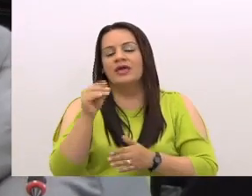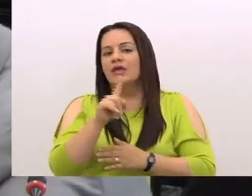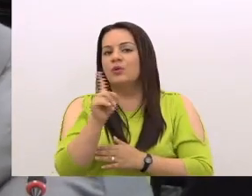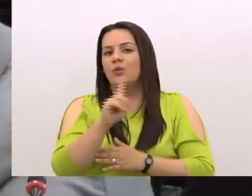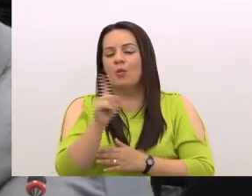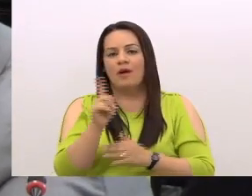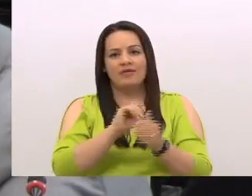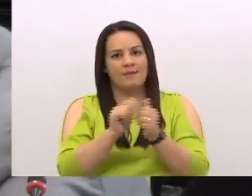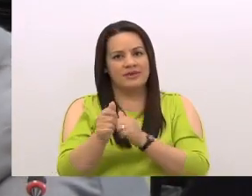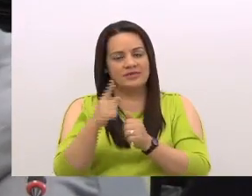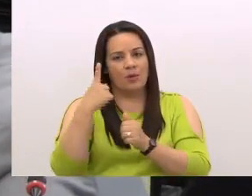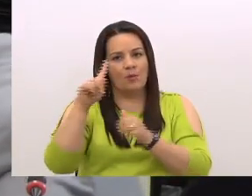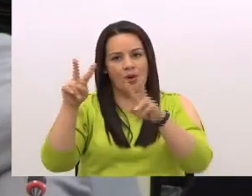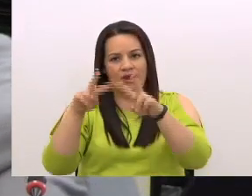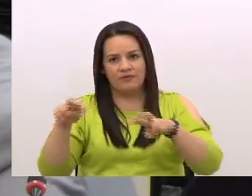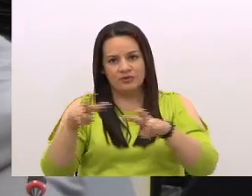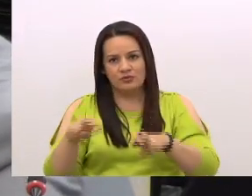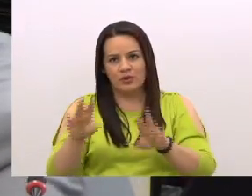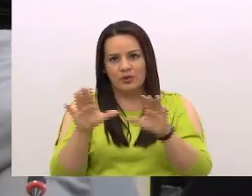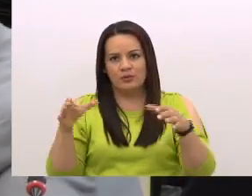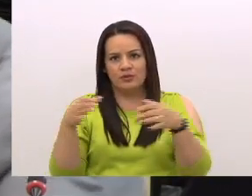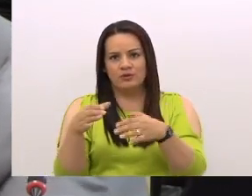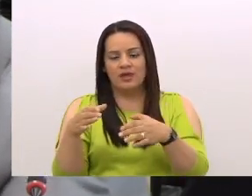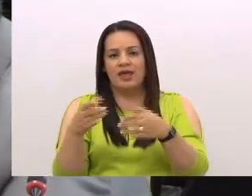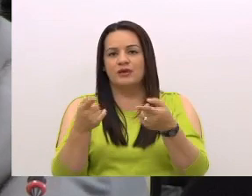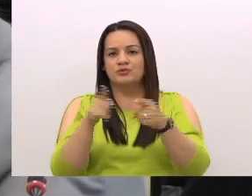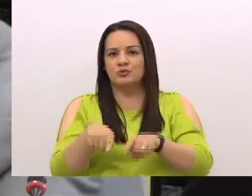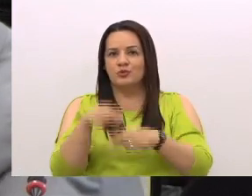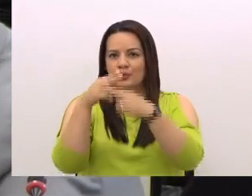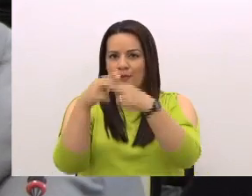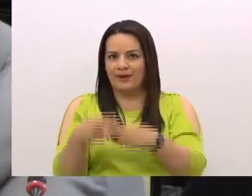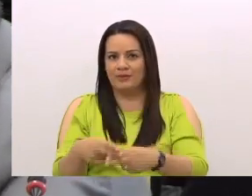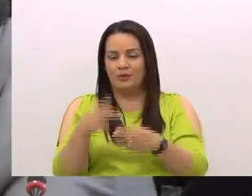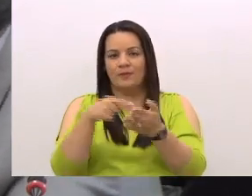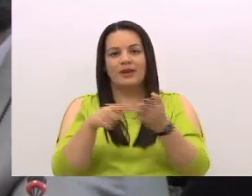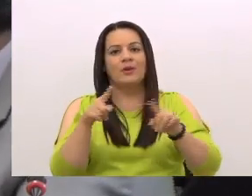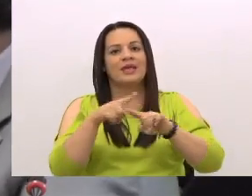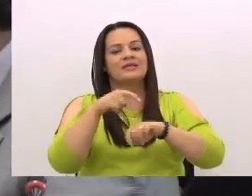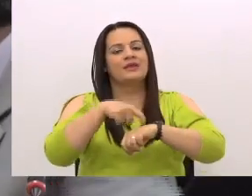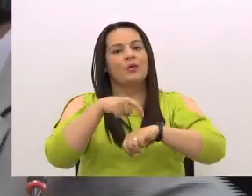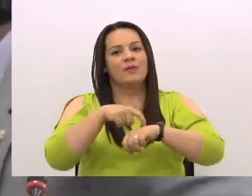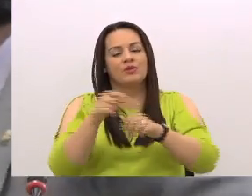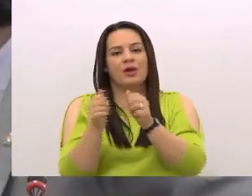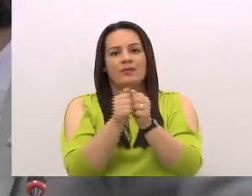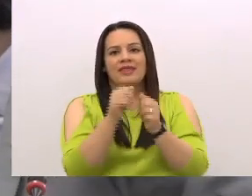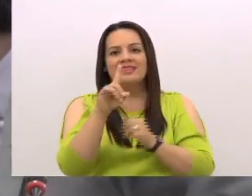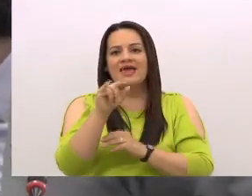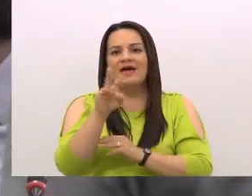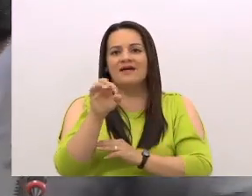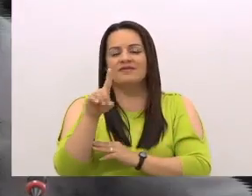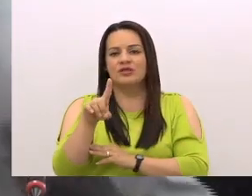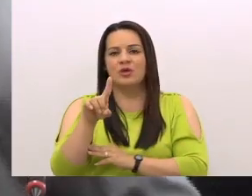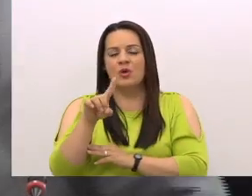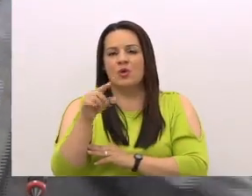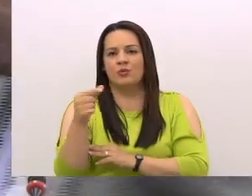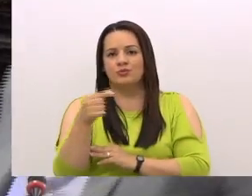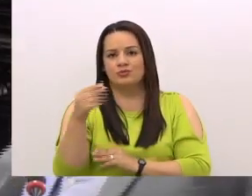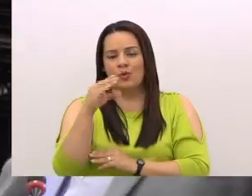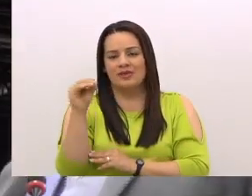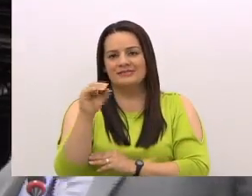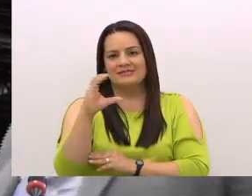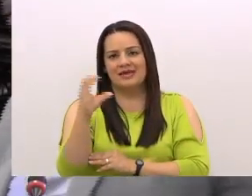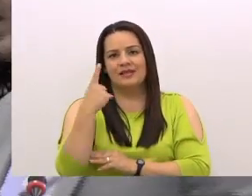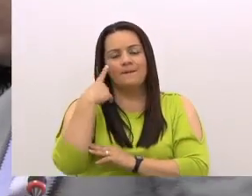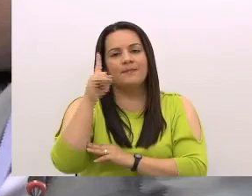del todo por el filtro de la Comisión de Asuntos de Nombramientos. Pero en este momento me acompaña don David Gursón Cerdas para conversar